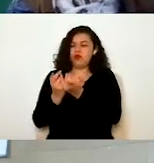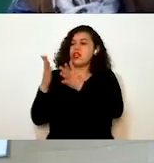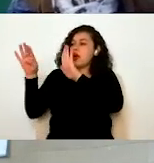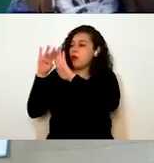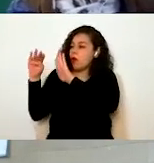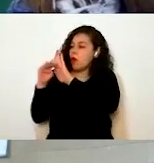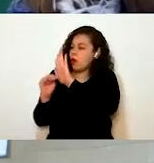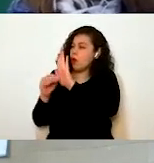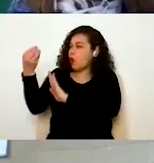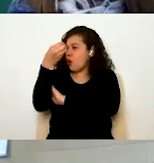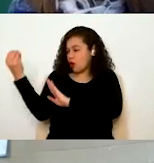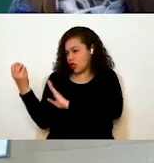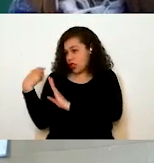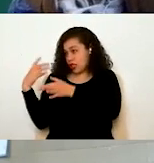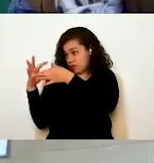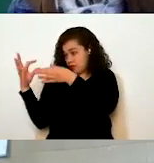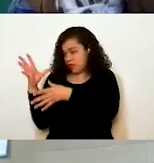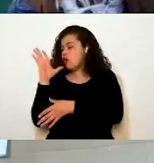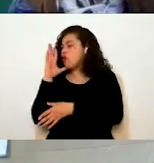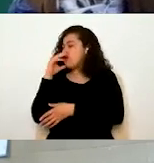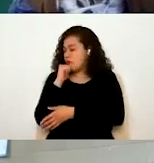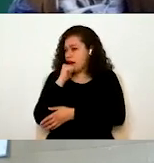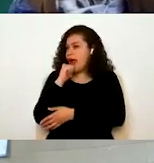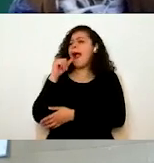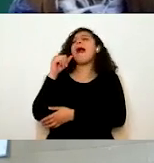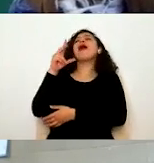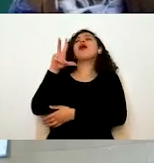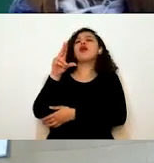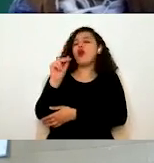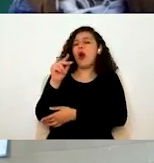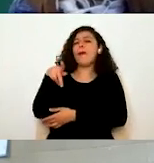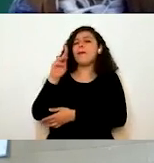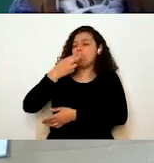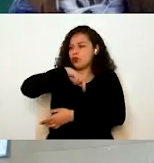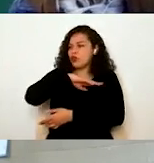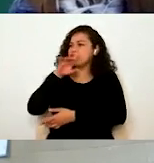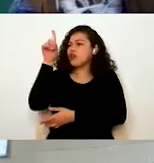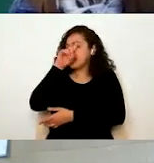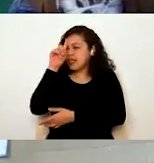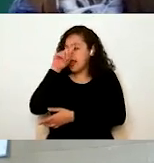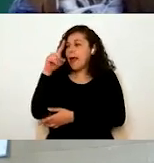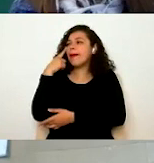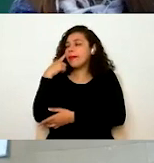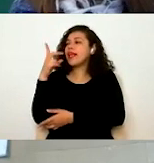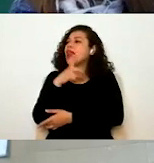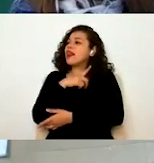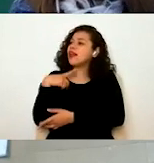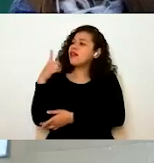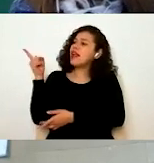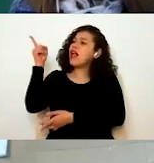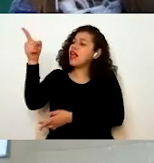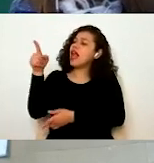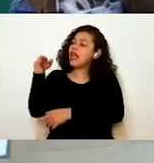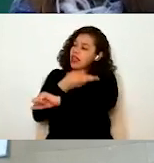a paso, porque cada dependencia es diferente, sí los podemos orientar sobre qué instancia realiza ese